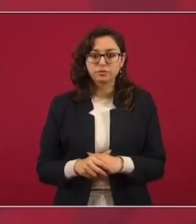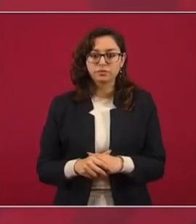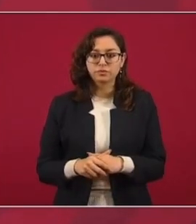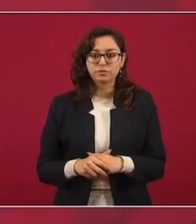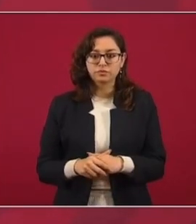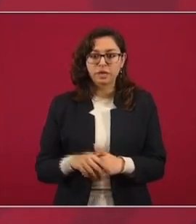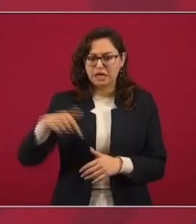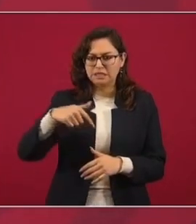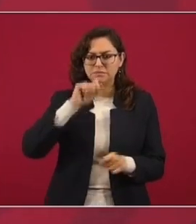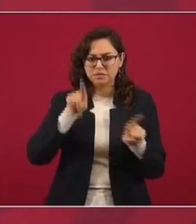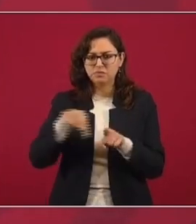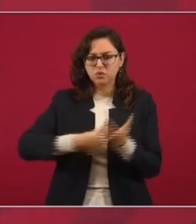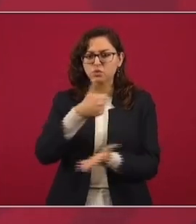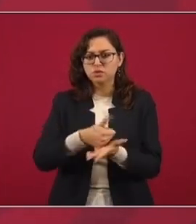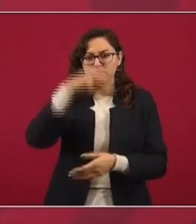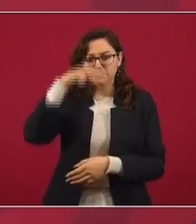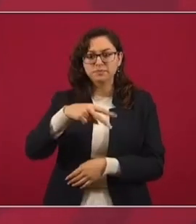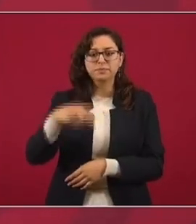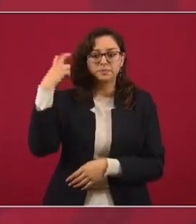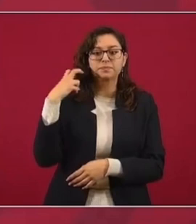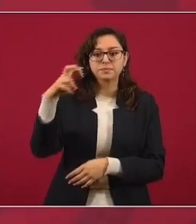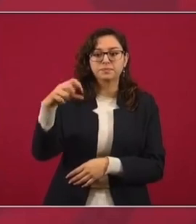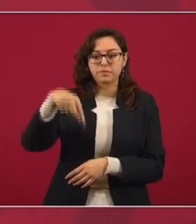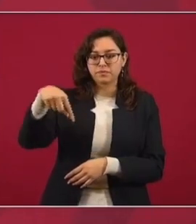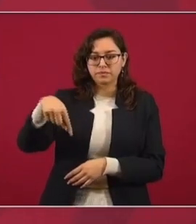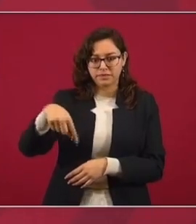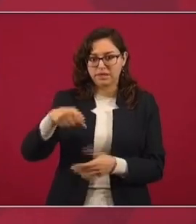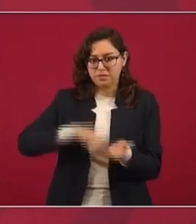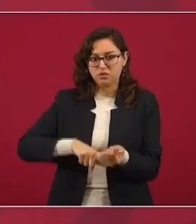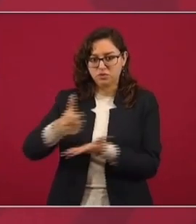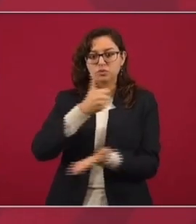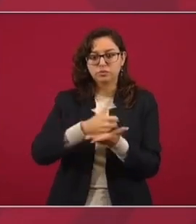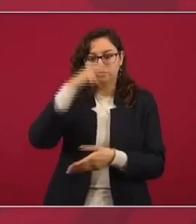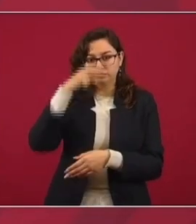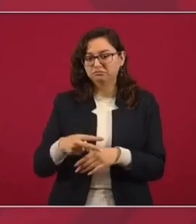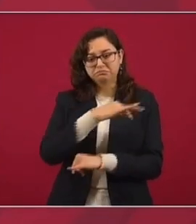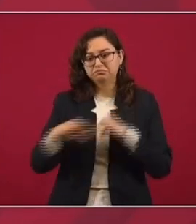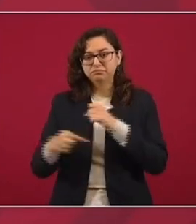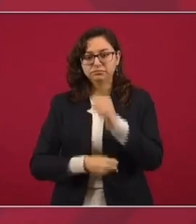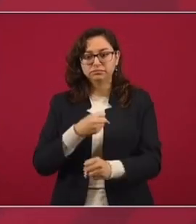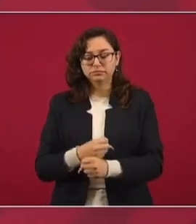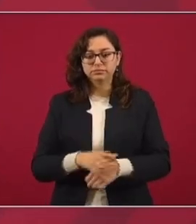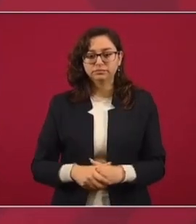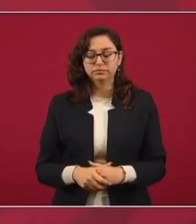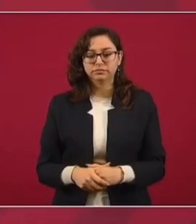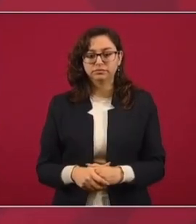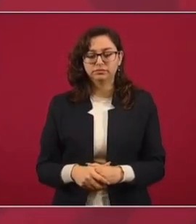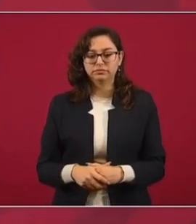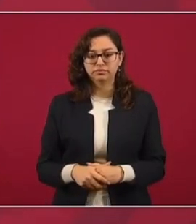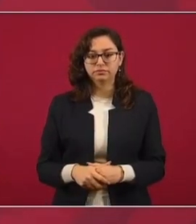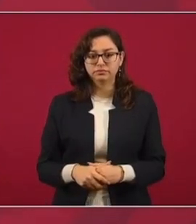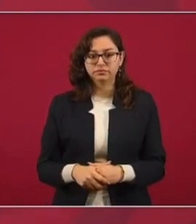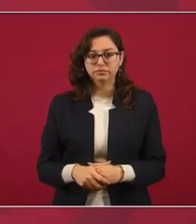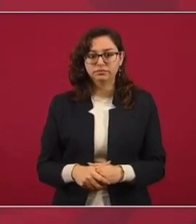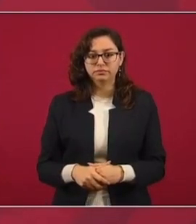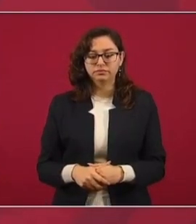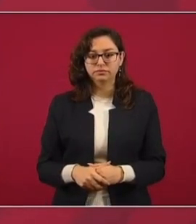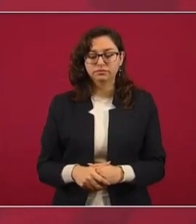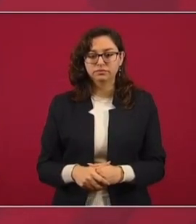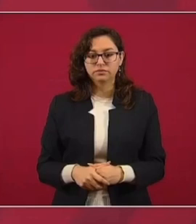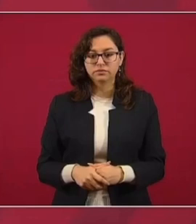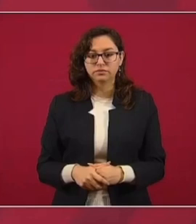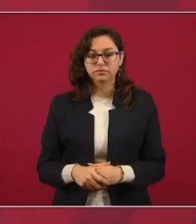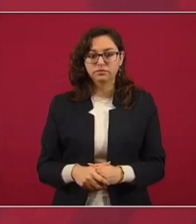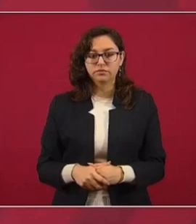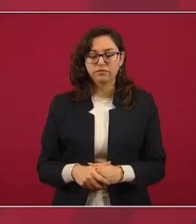pensado una gira en la ciudad. La última. En las colonias de la Ciudad de México. Para concluir el año. Y voy a recibir el año nuevo. Vamos